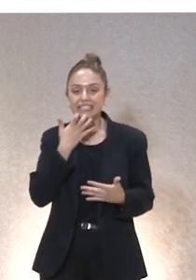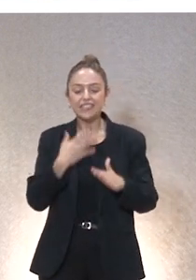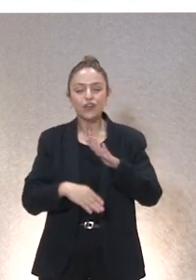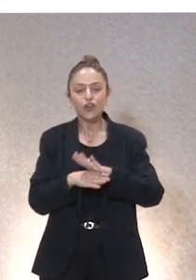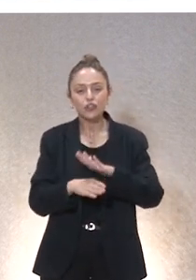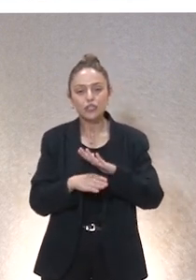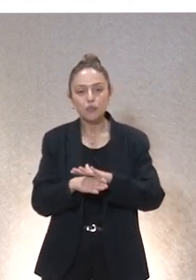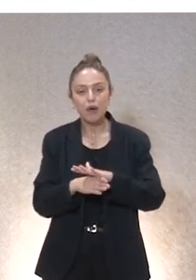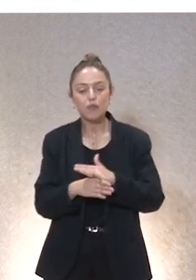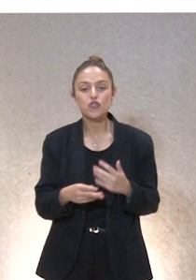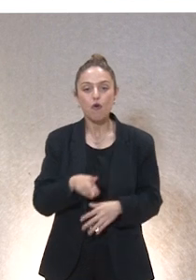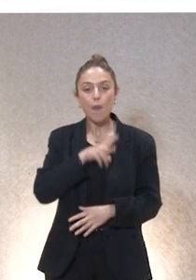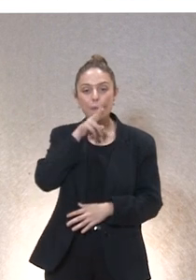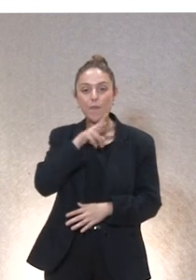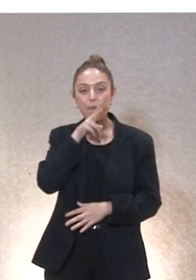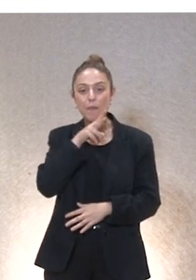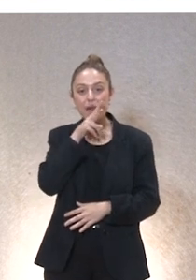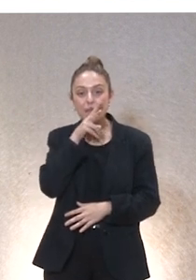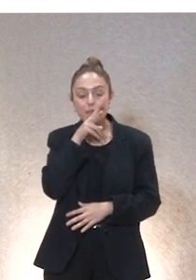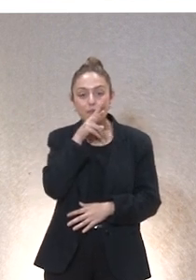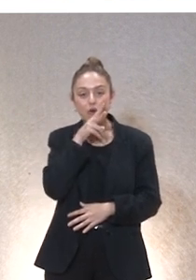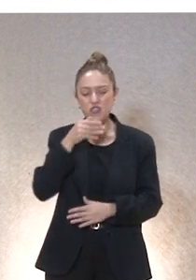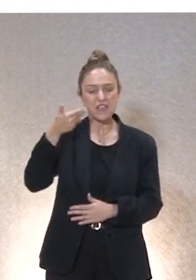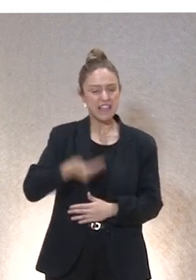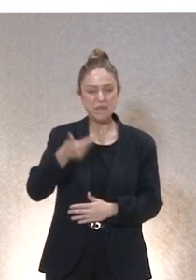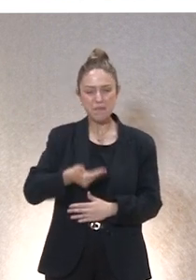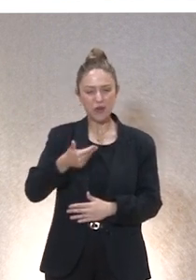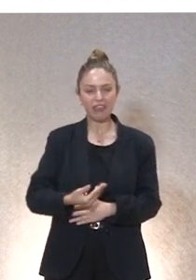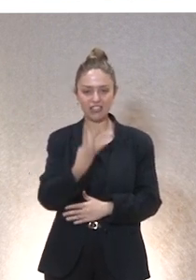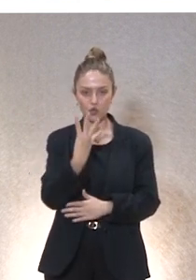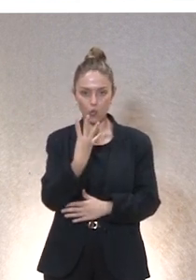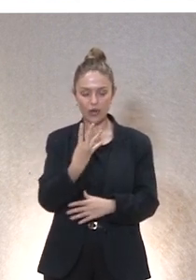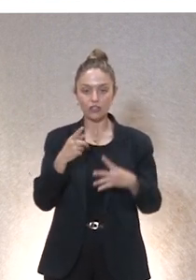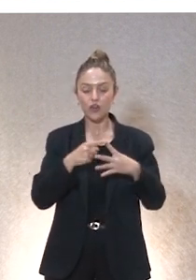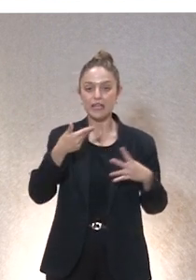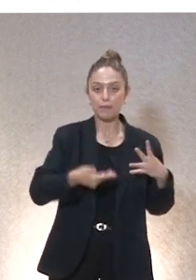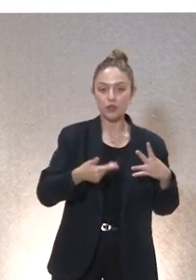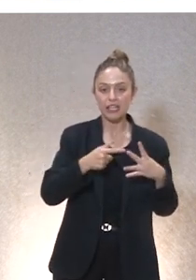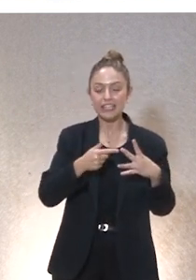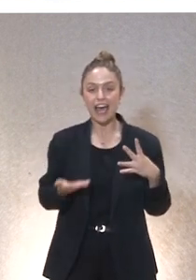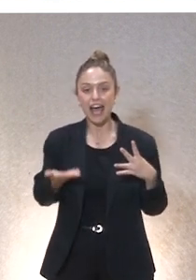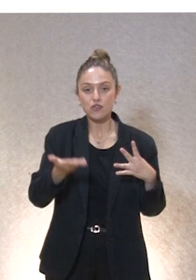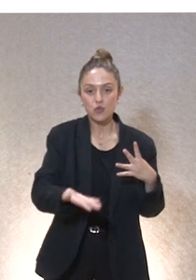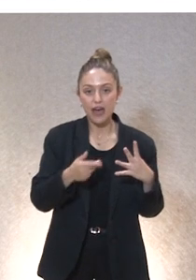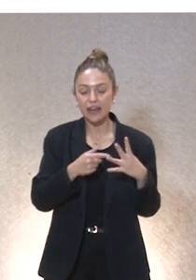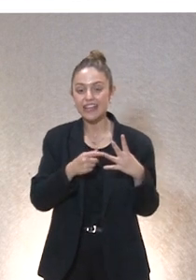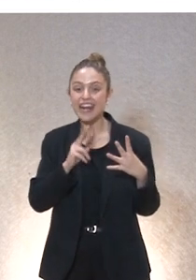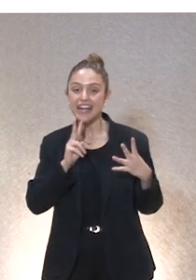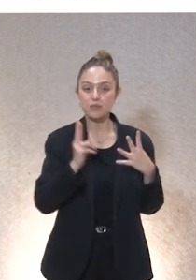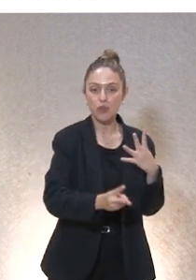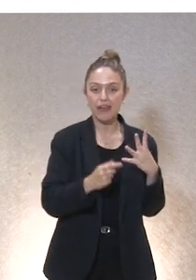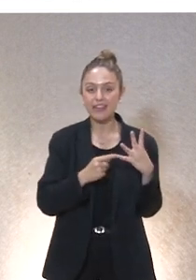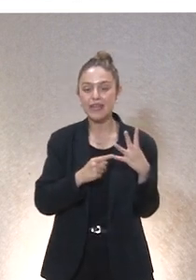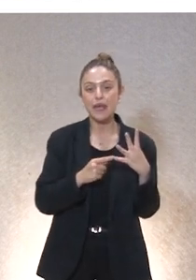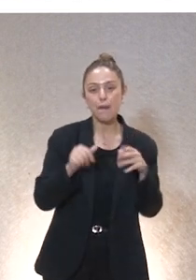hay cuatro verbos que son fundamentales en esta ética del cuidado atender dialogar responder y personalizar